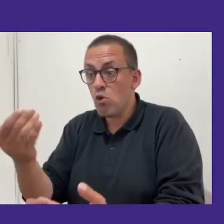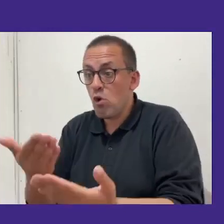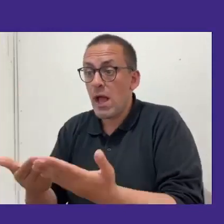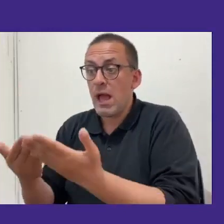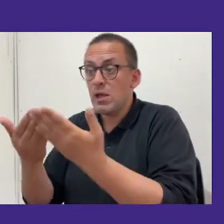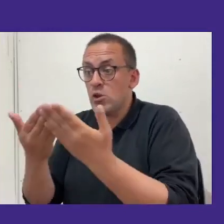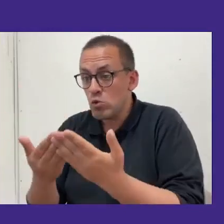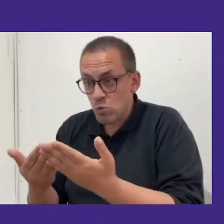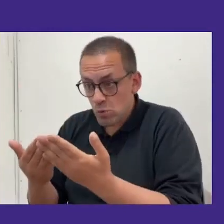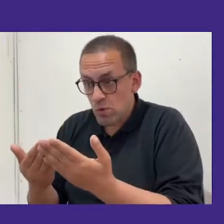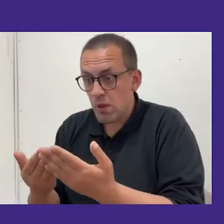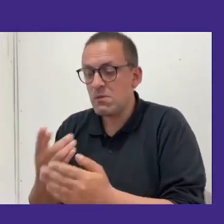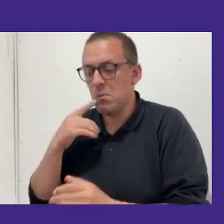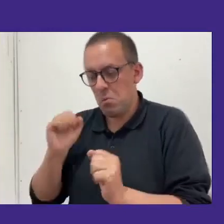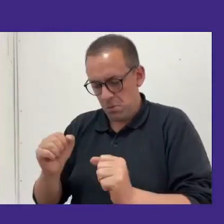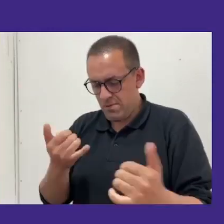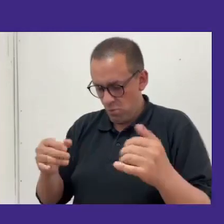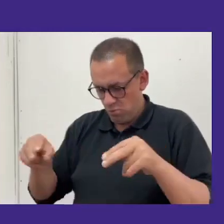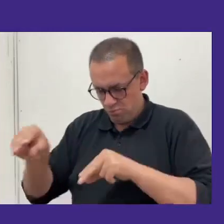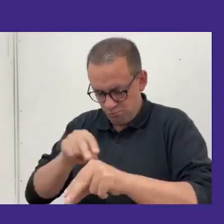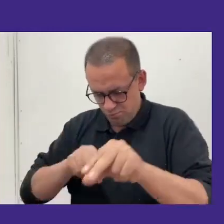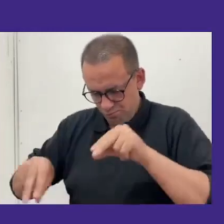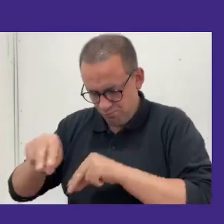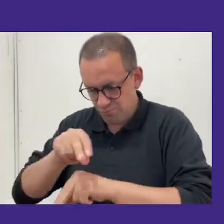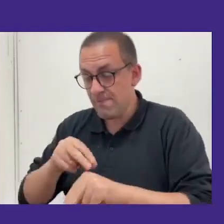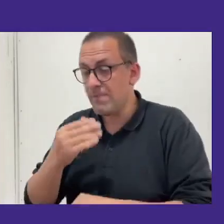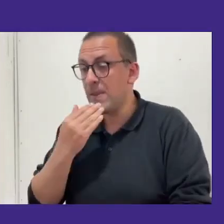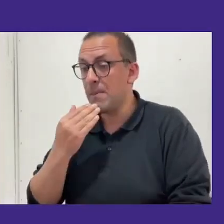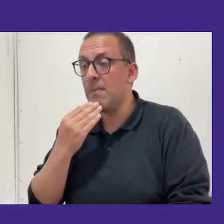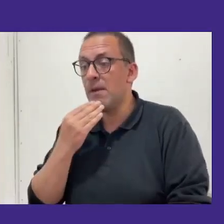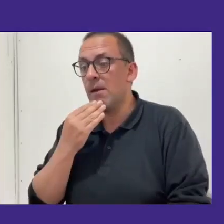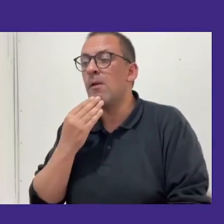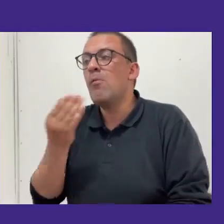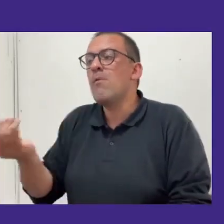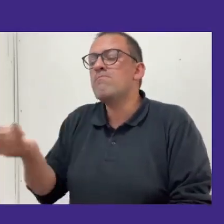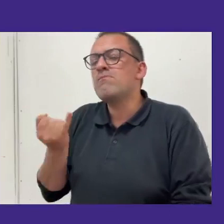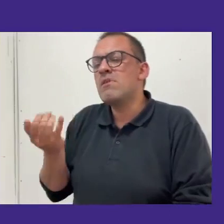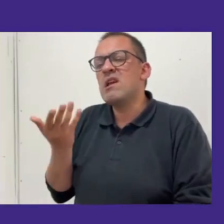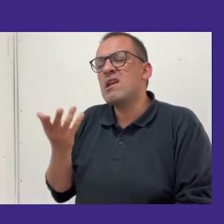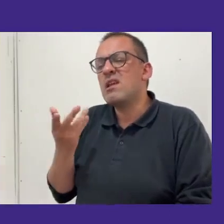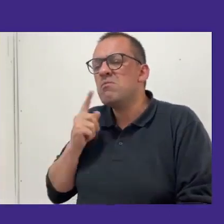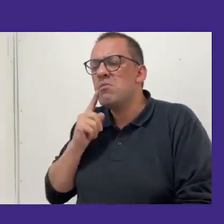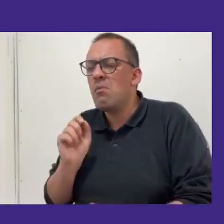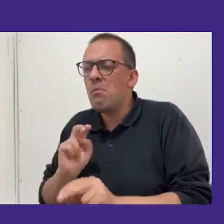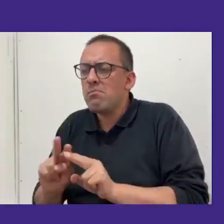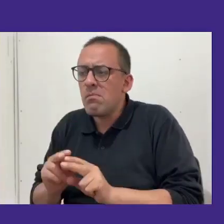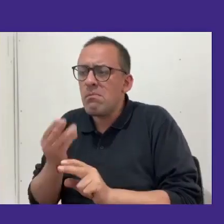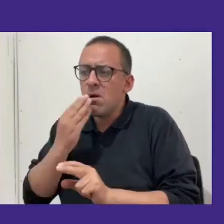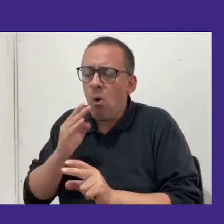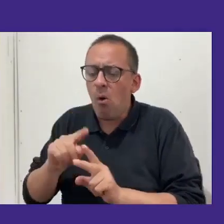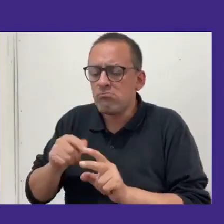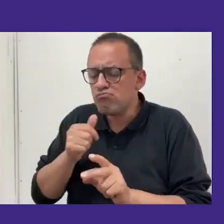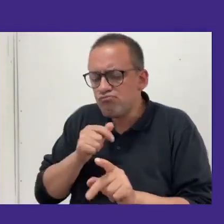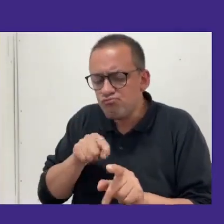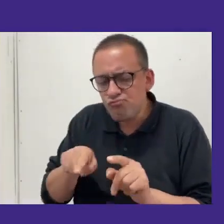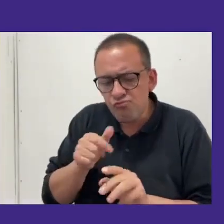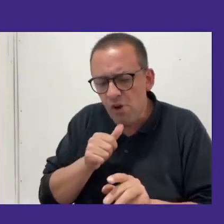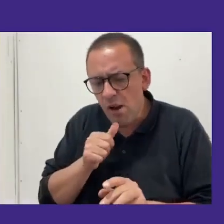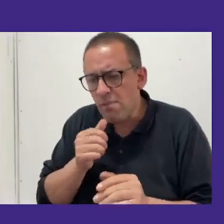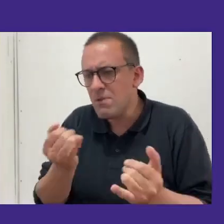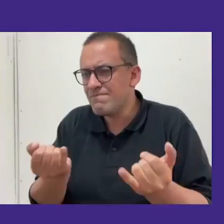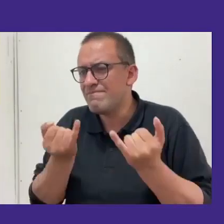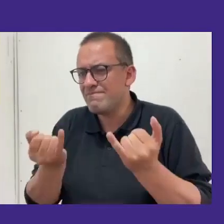que se cruce con el juego pueda jugarlo, y también darnos una retroalimentación de qué es lo que podemos mejorar, y